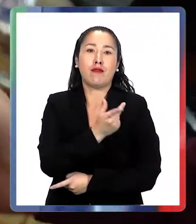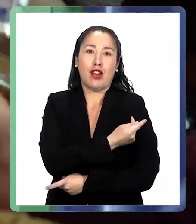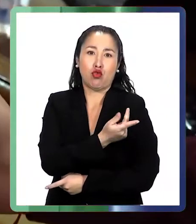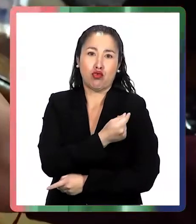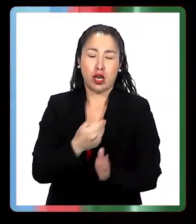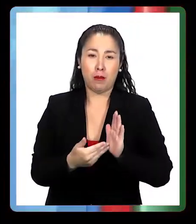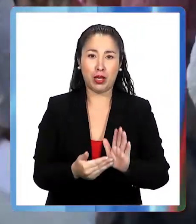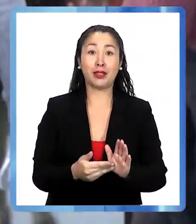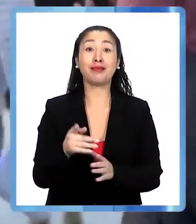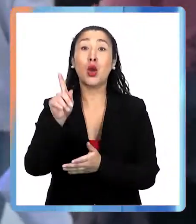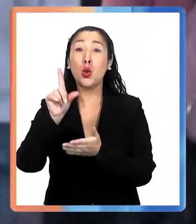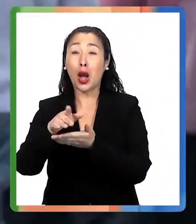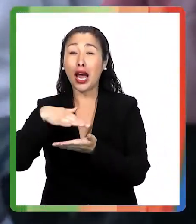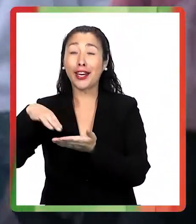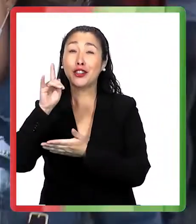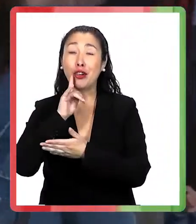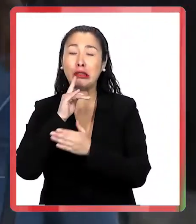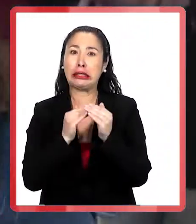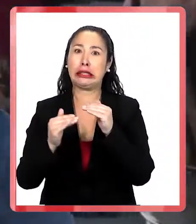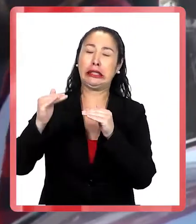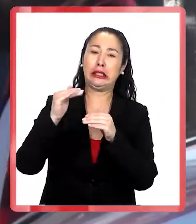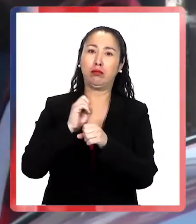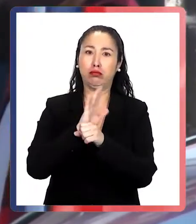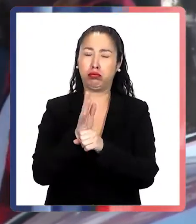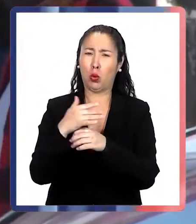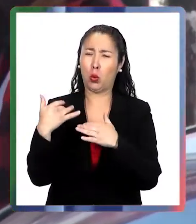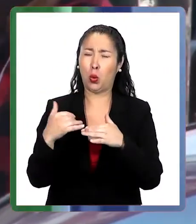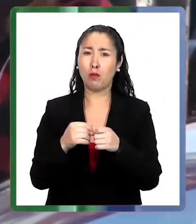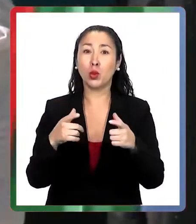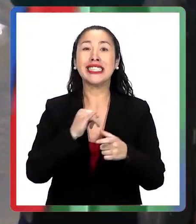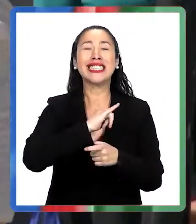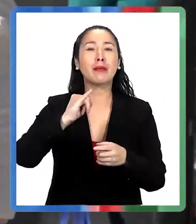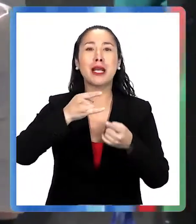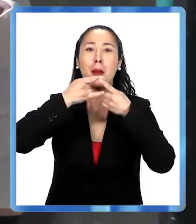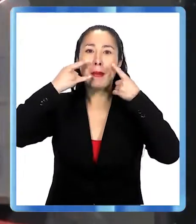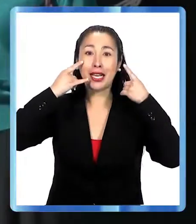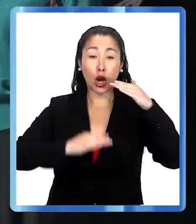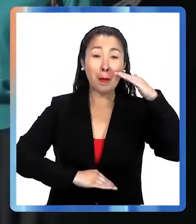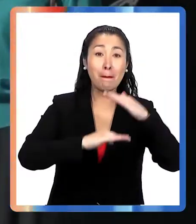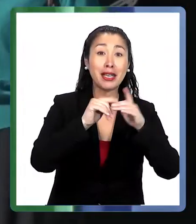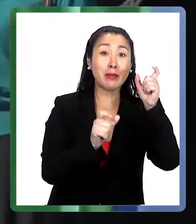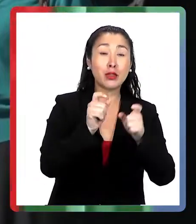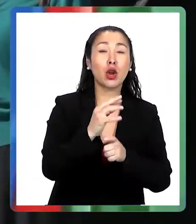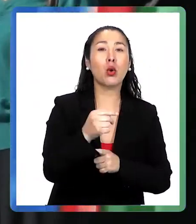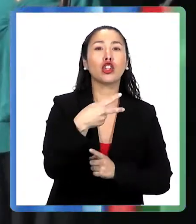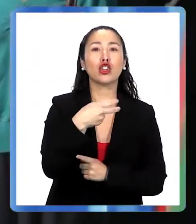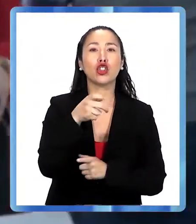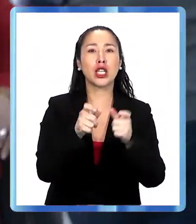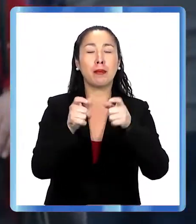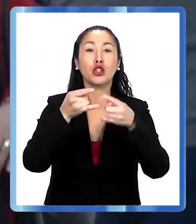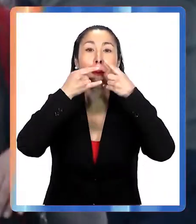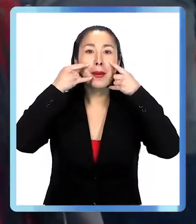pase de movilidad. Y en las zonas rojas o de alto impacto sanitario deberá llevar siempre mascarilla. El aforo máximo será de 200